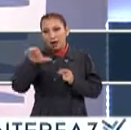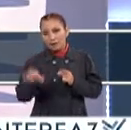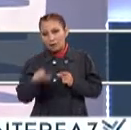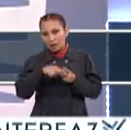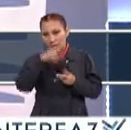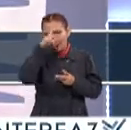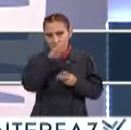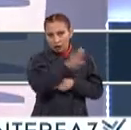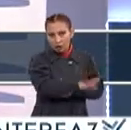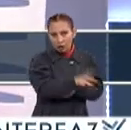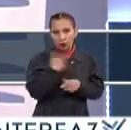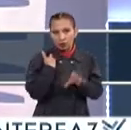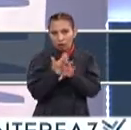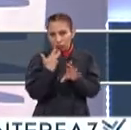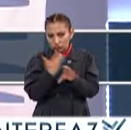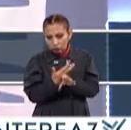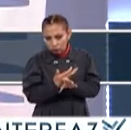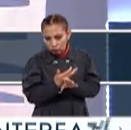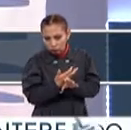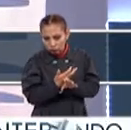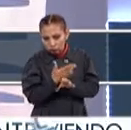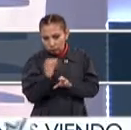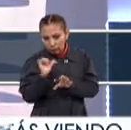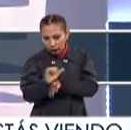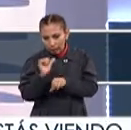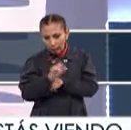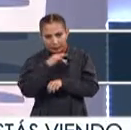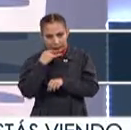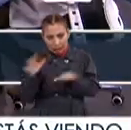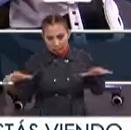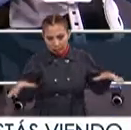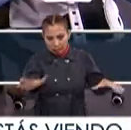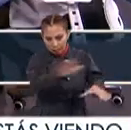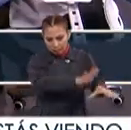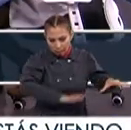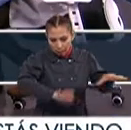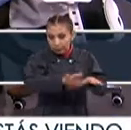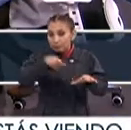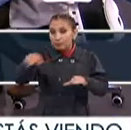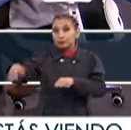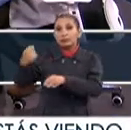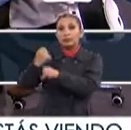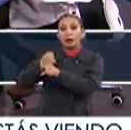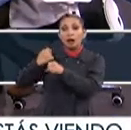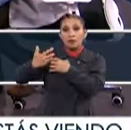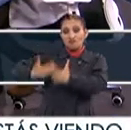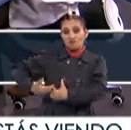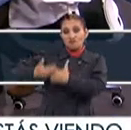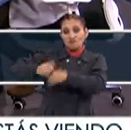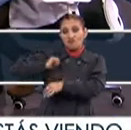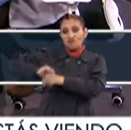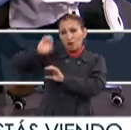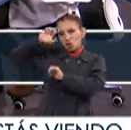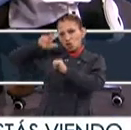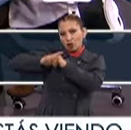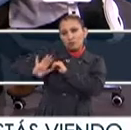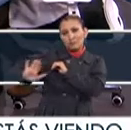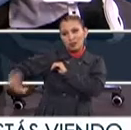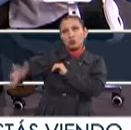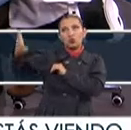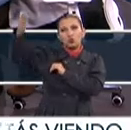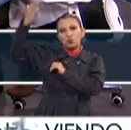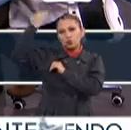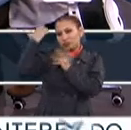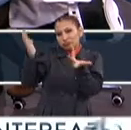Evidentemente México Estados Unidos Argentina Y Chile Sobre todo Las prácticas de vinificación Del viejo mundo Bueno Ahí nos